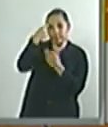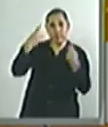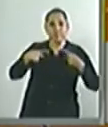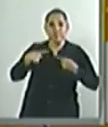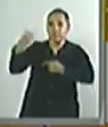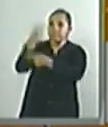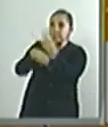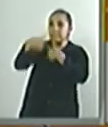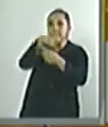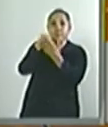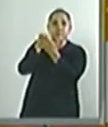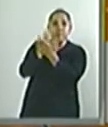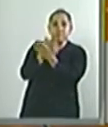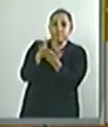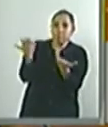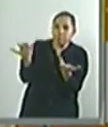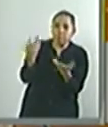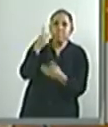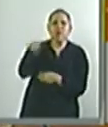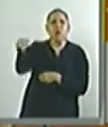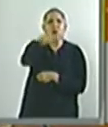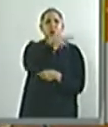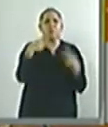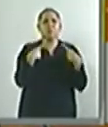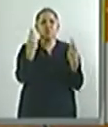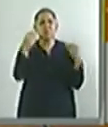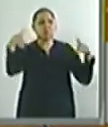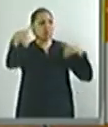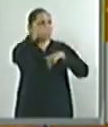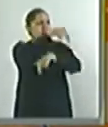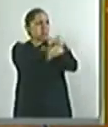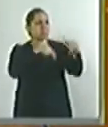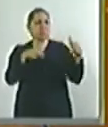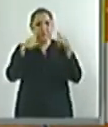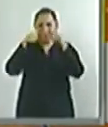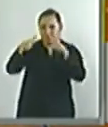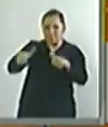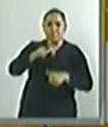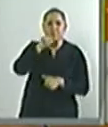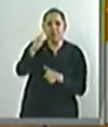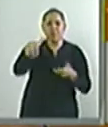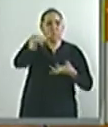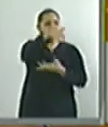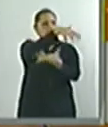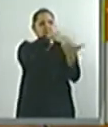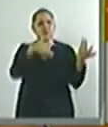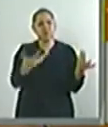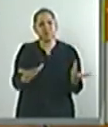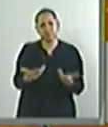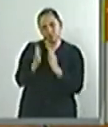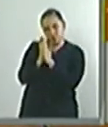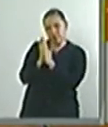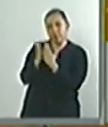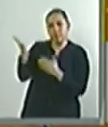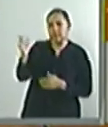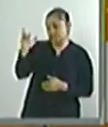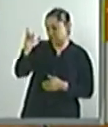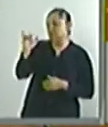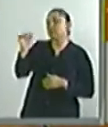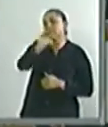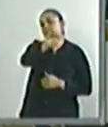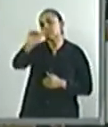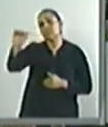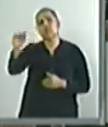35 fuera de lo que estamos haciendo. Sí, diputado, con gusto. Gracias. Por favor, señores senadores, diputados, y atendemos